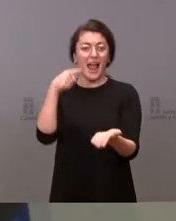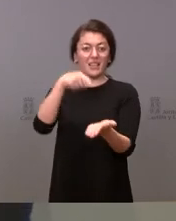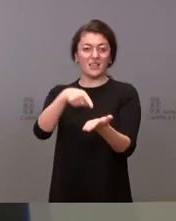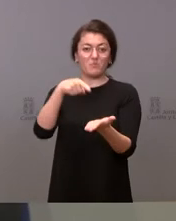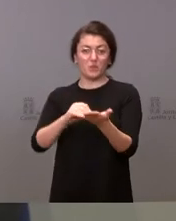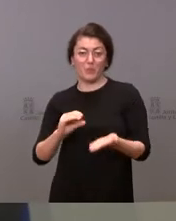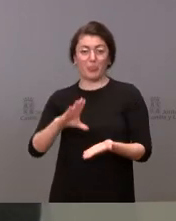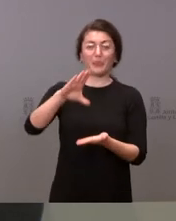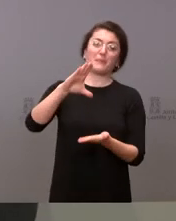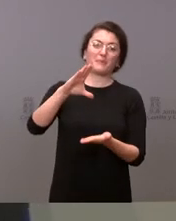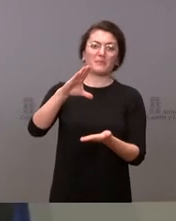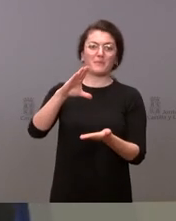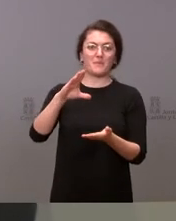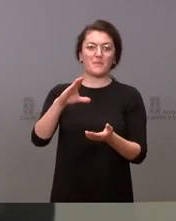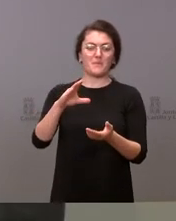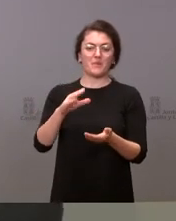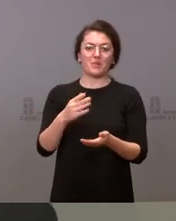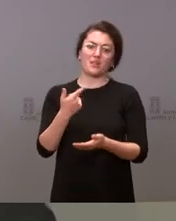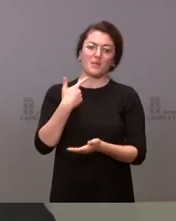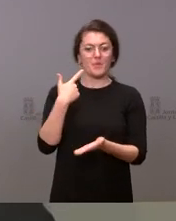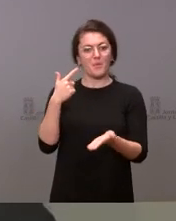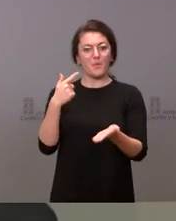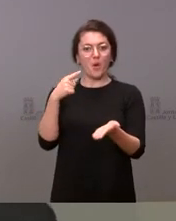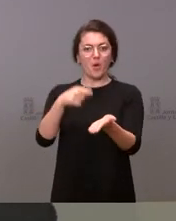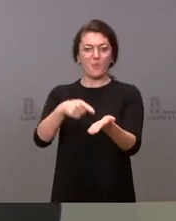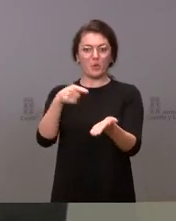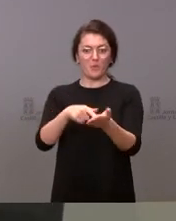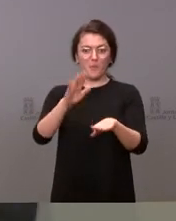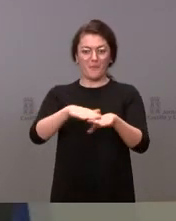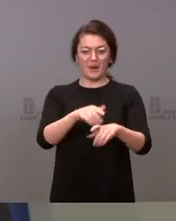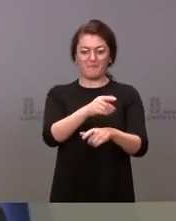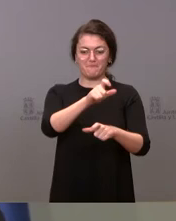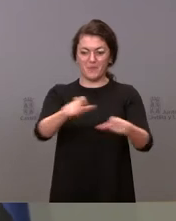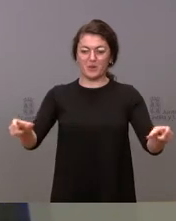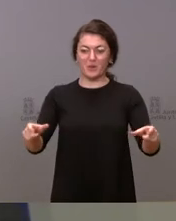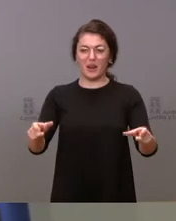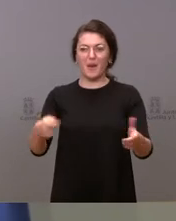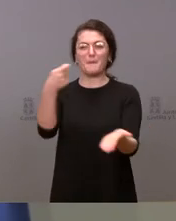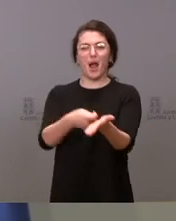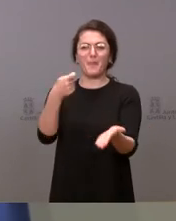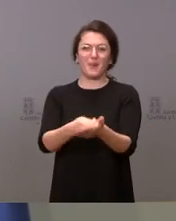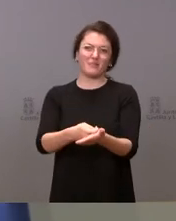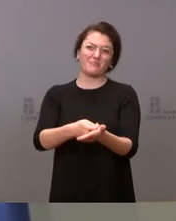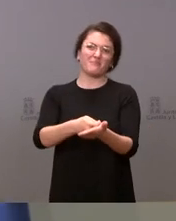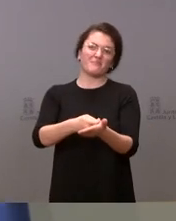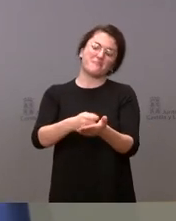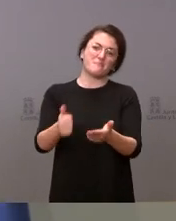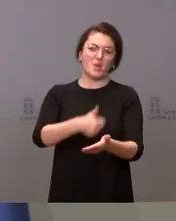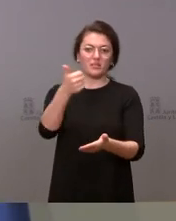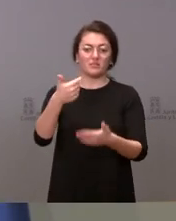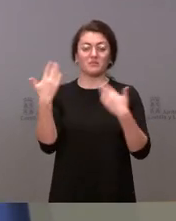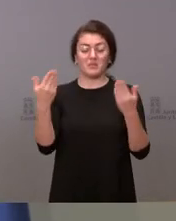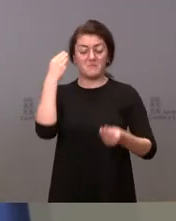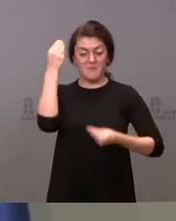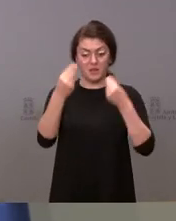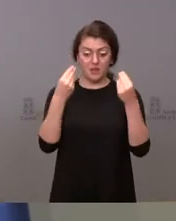es aumentar la fiscalidad a los ciudadanos. Nosotros creemos que hay un margen para repensar la financiación